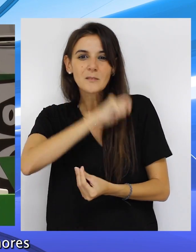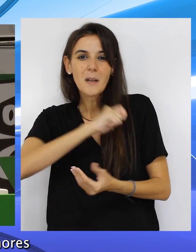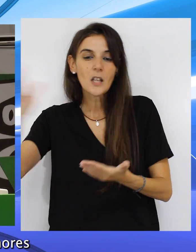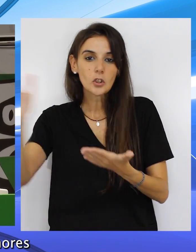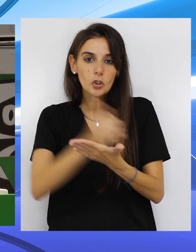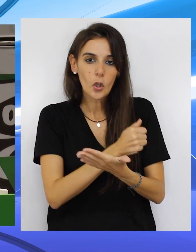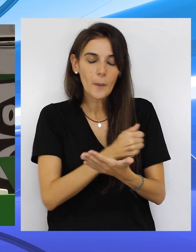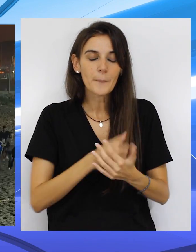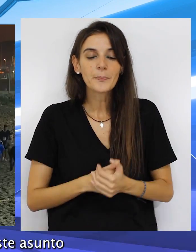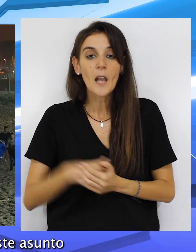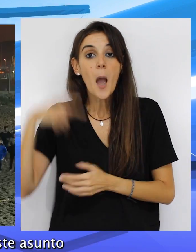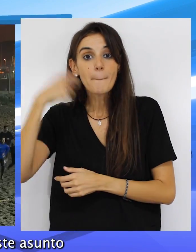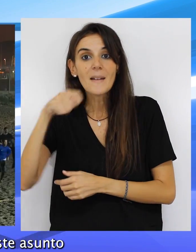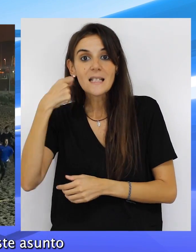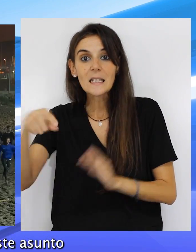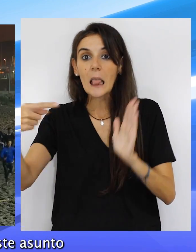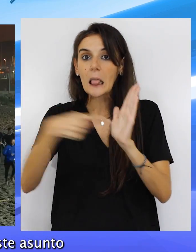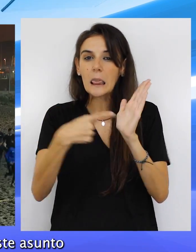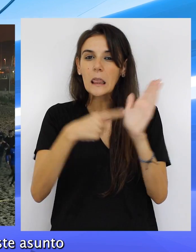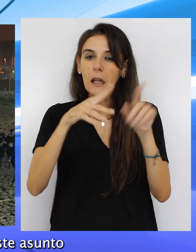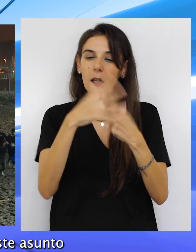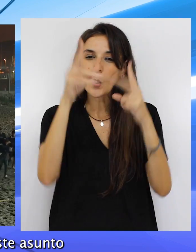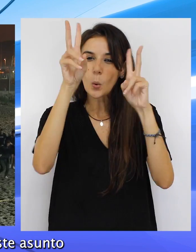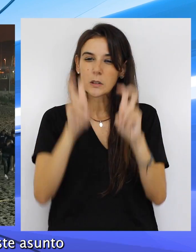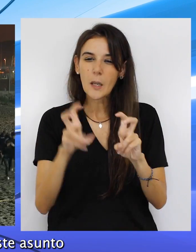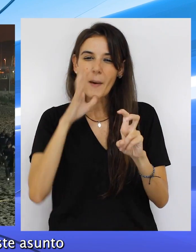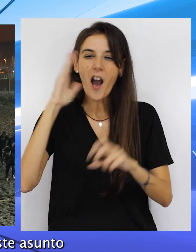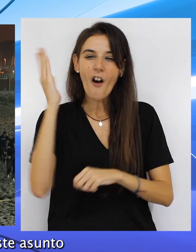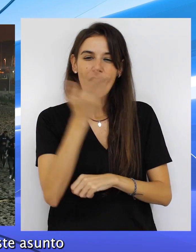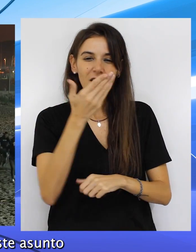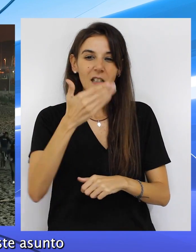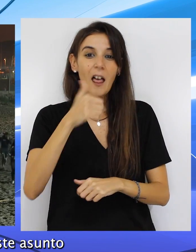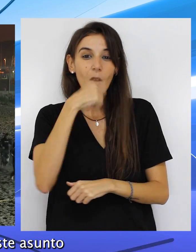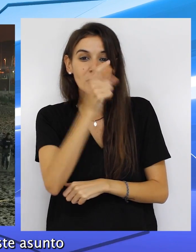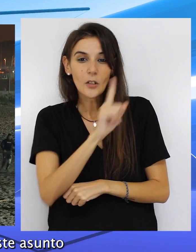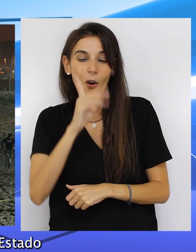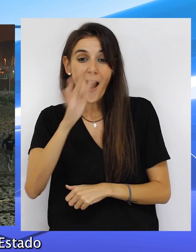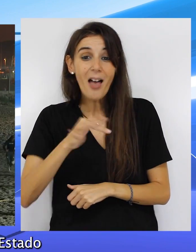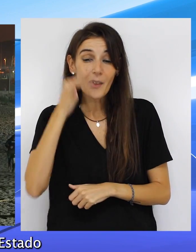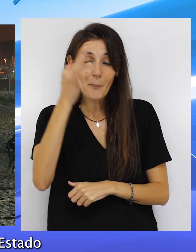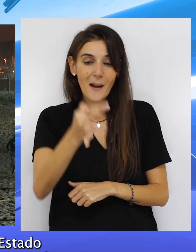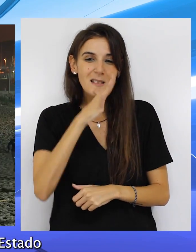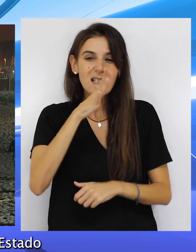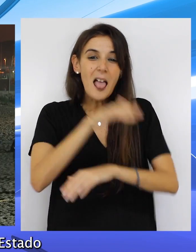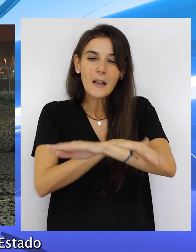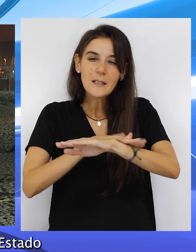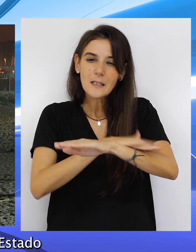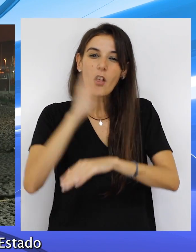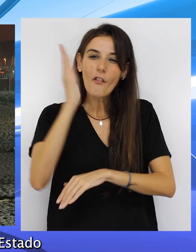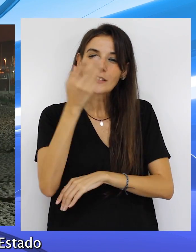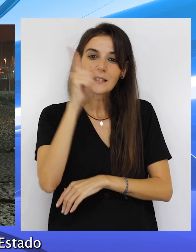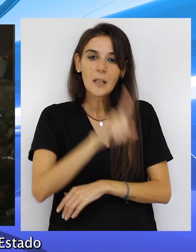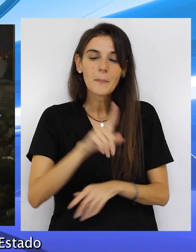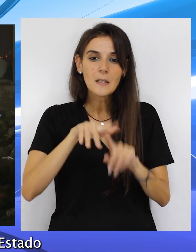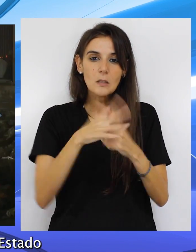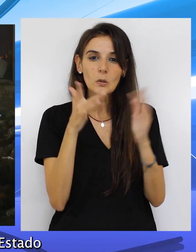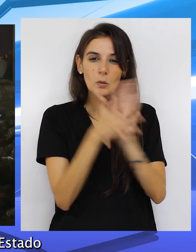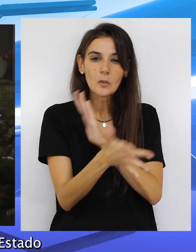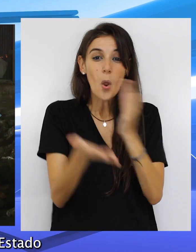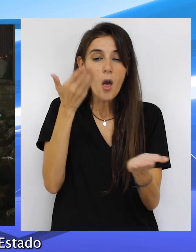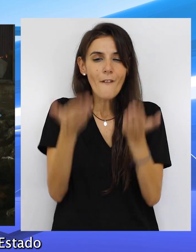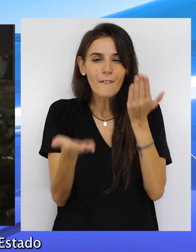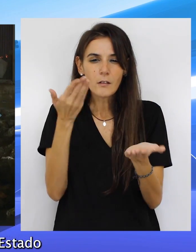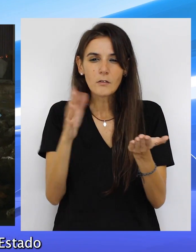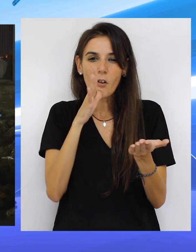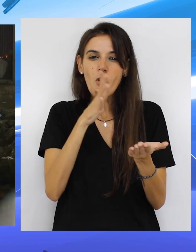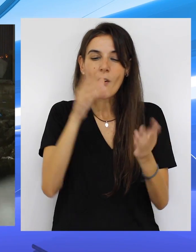que hay en toda España. El presidente ha señalado que este asunto no solo afecta a nuestra ciudad, sino que es una cuestión de Estado y lo ha explicado